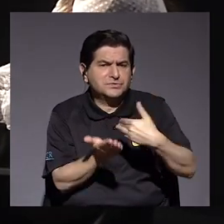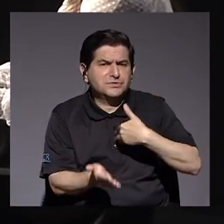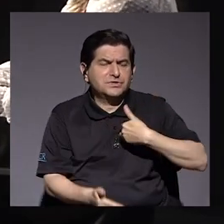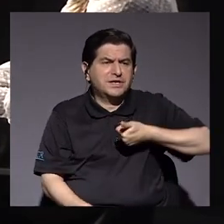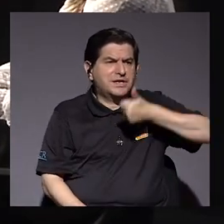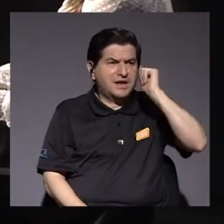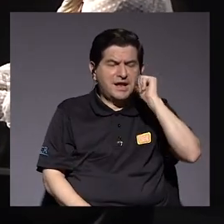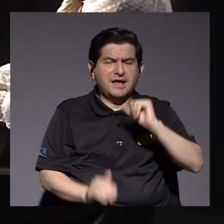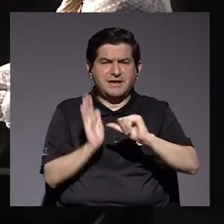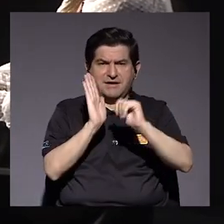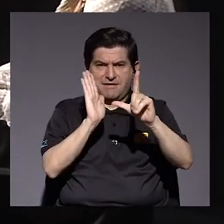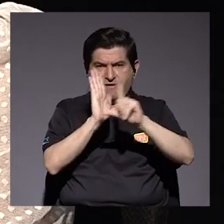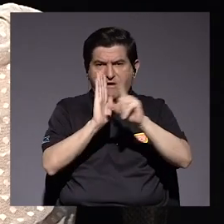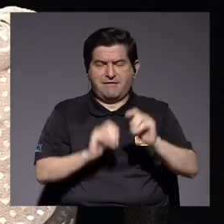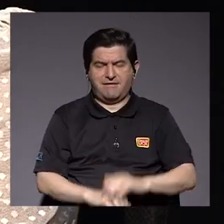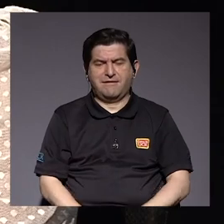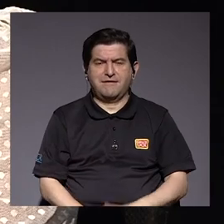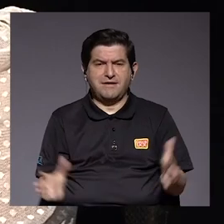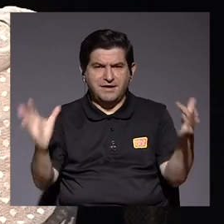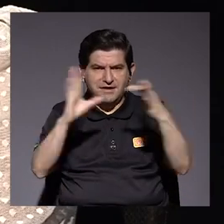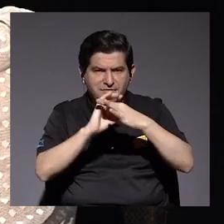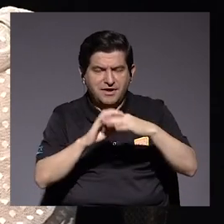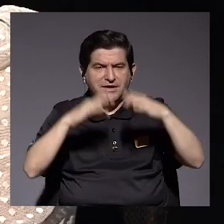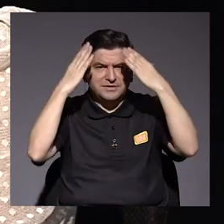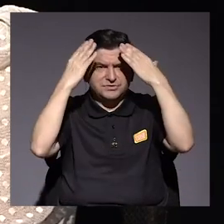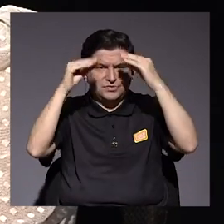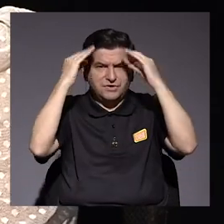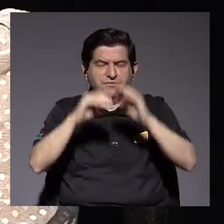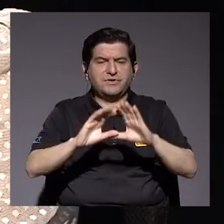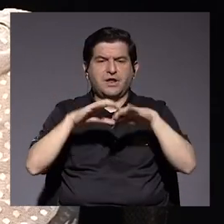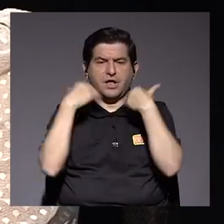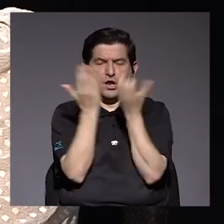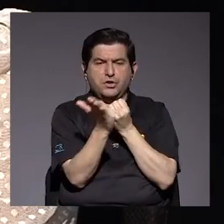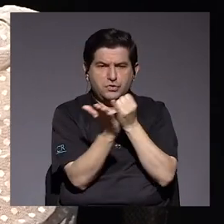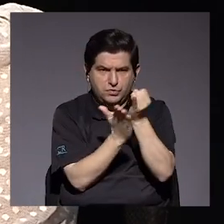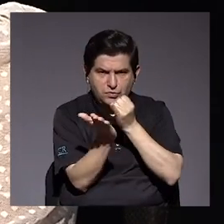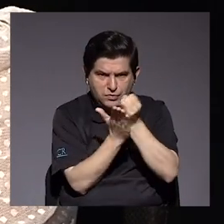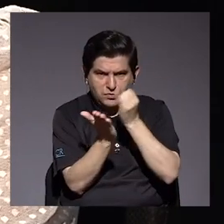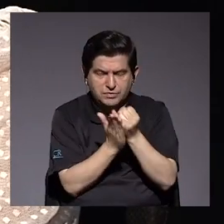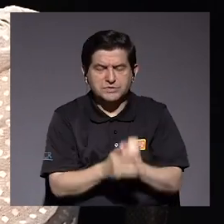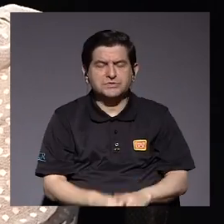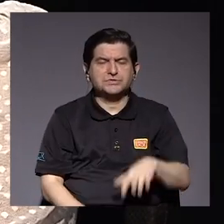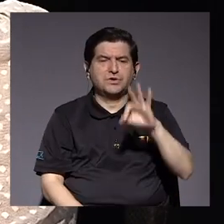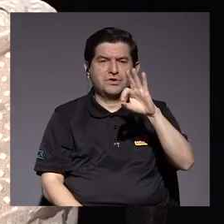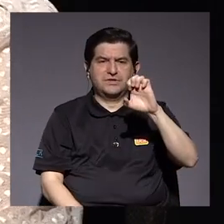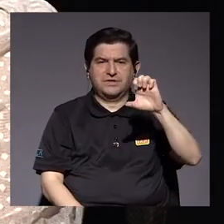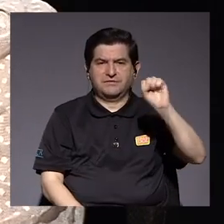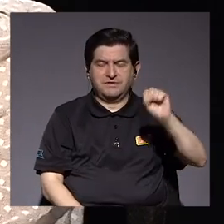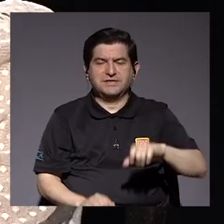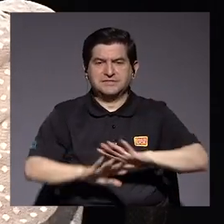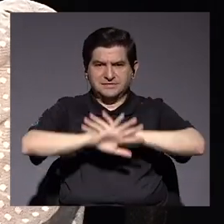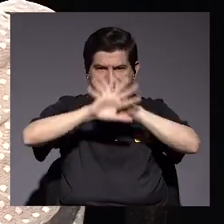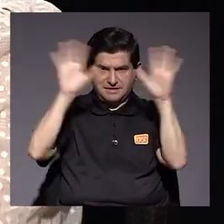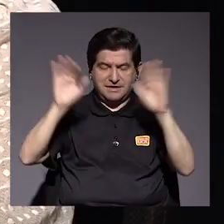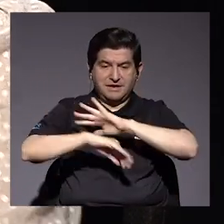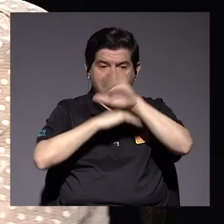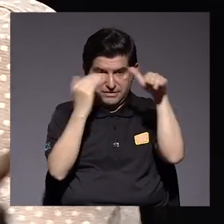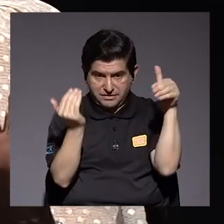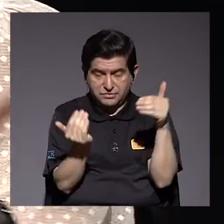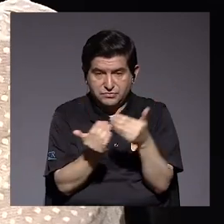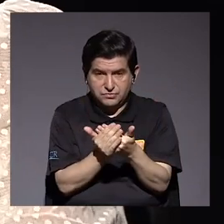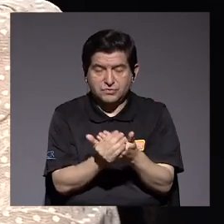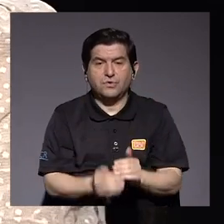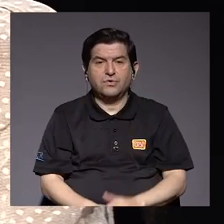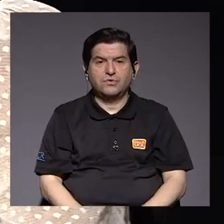tuvimos ayer en la Asamblea Legislativa con relación al informe de la Comisión Investigadora sobre el FES es aclarar que todos,